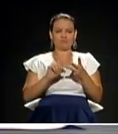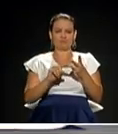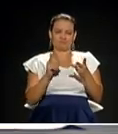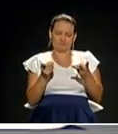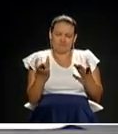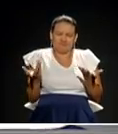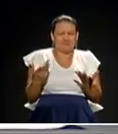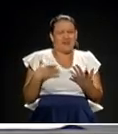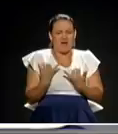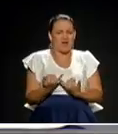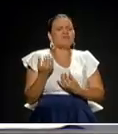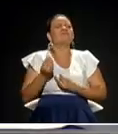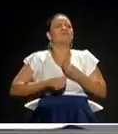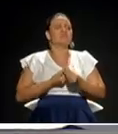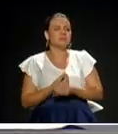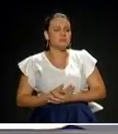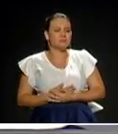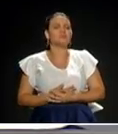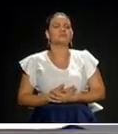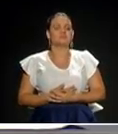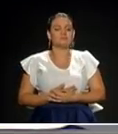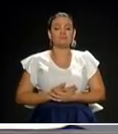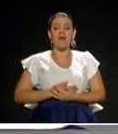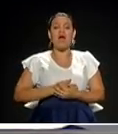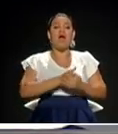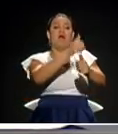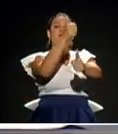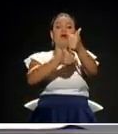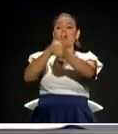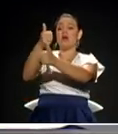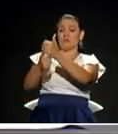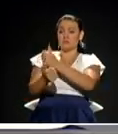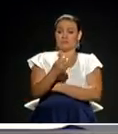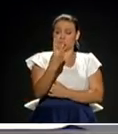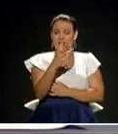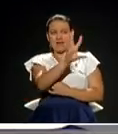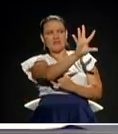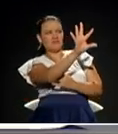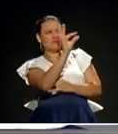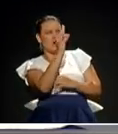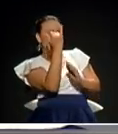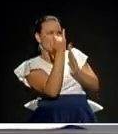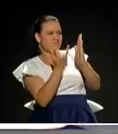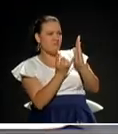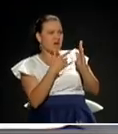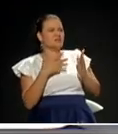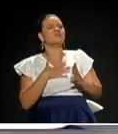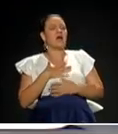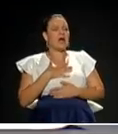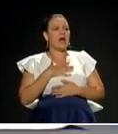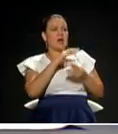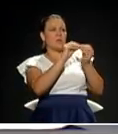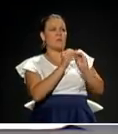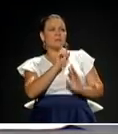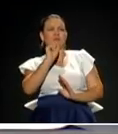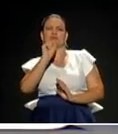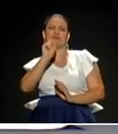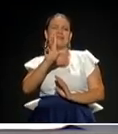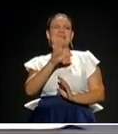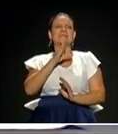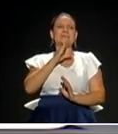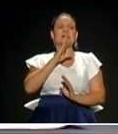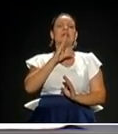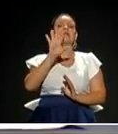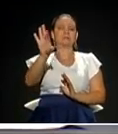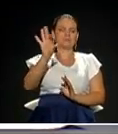metodología es, nuevamente cada candidato seleccionará una imagen de la pantalla y le aparecerá el nombre del candidato al cual le debe realizar una pregunta. El